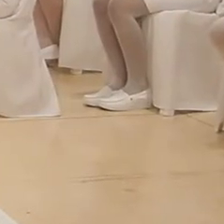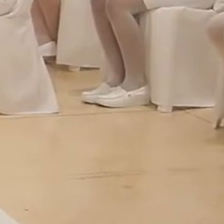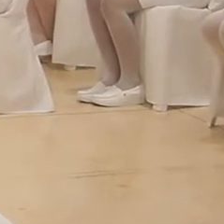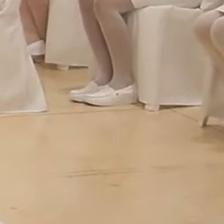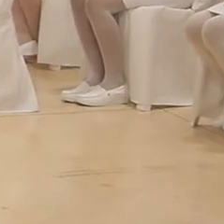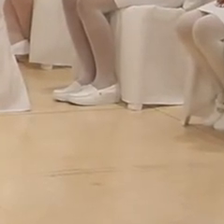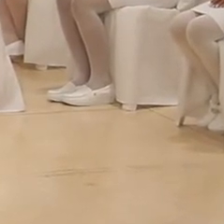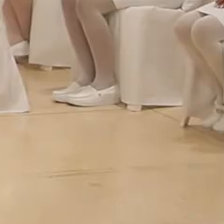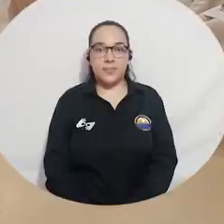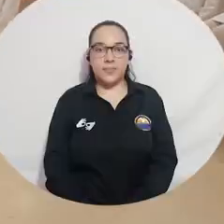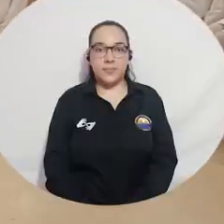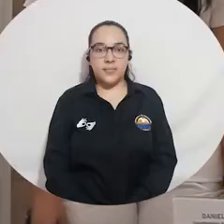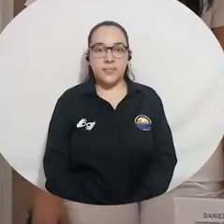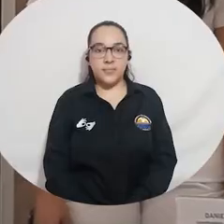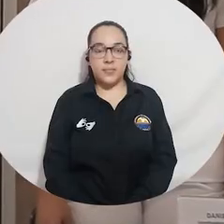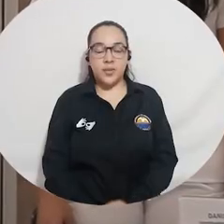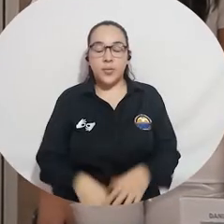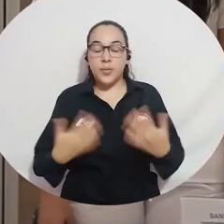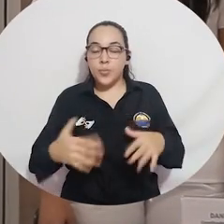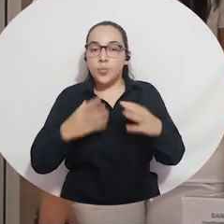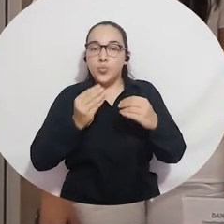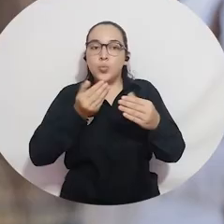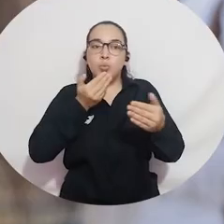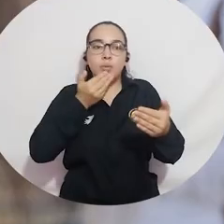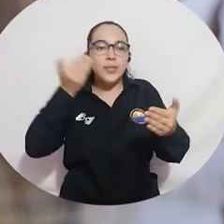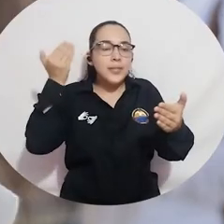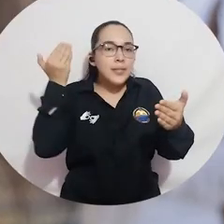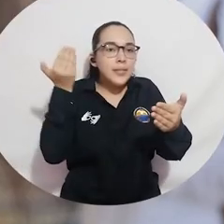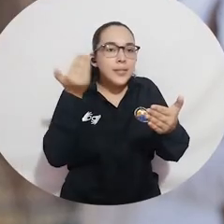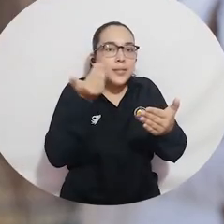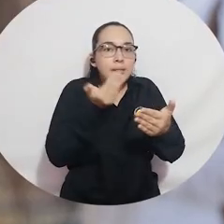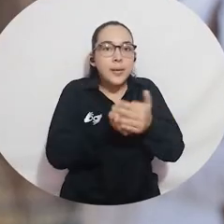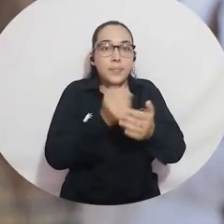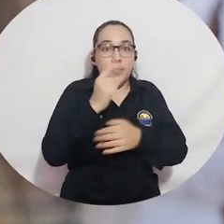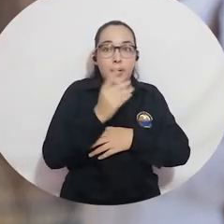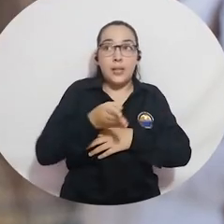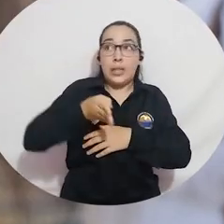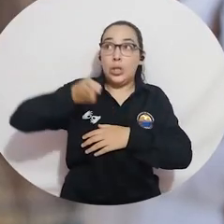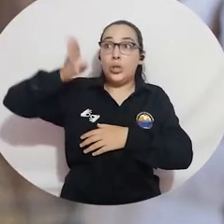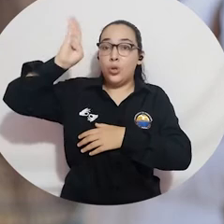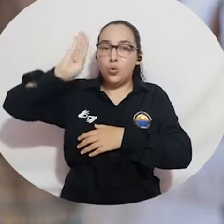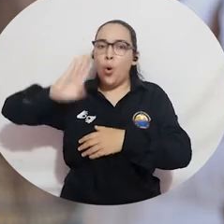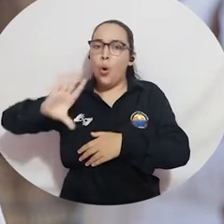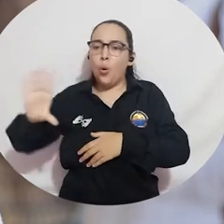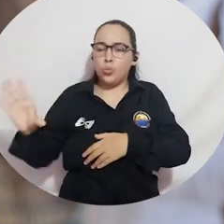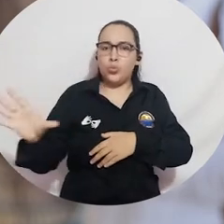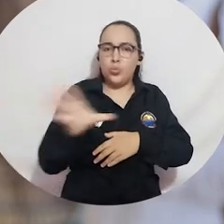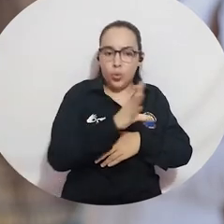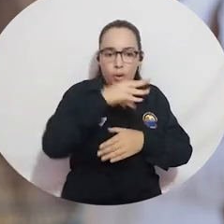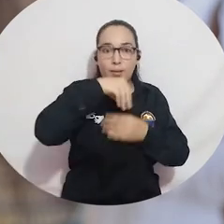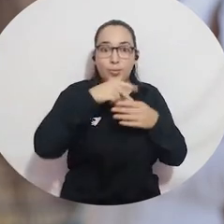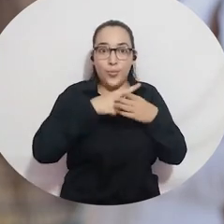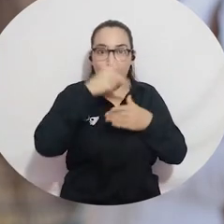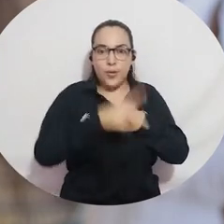Palabras de agradecimiento y gratitud, primero con Dios y con todos los que hacen parte de este proyecto, como lo son nuestros padres, nuestros